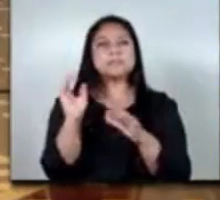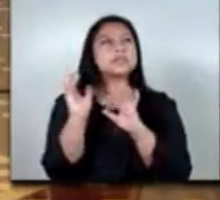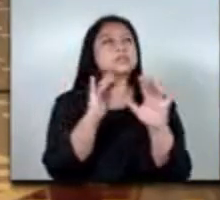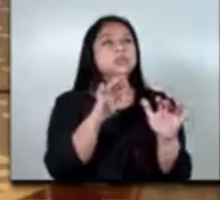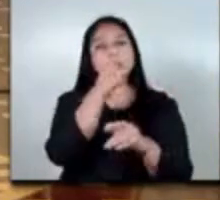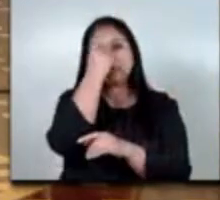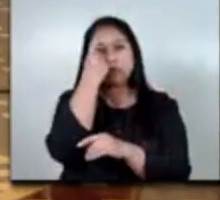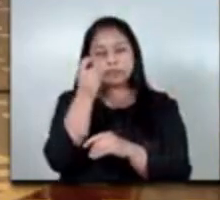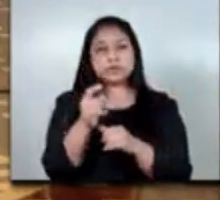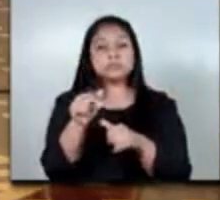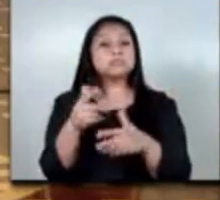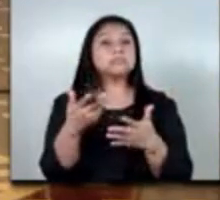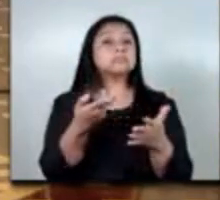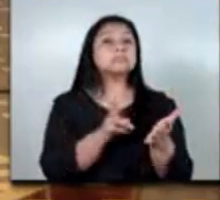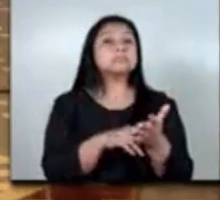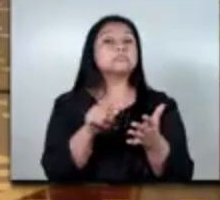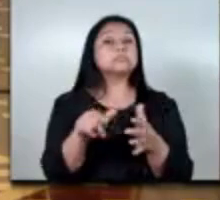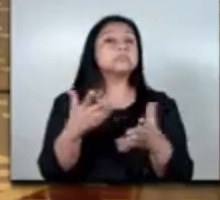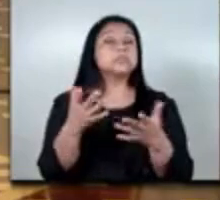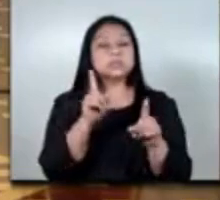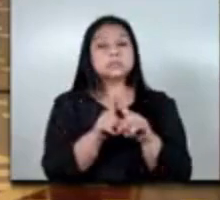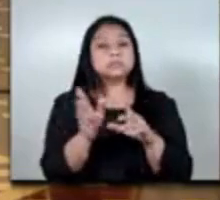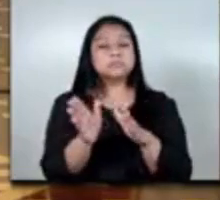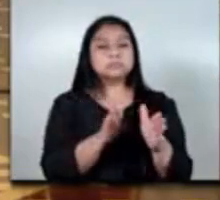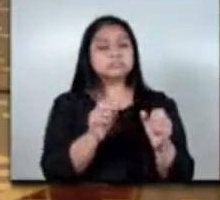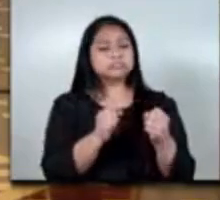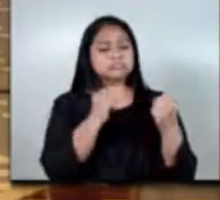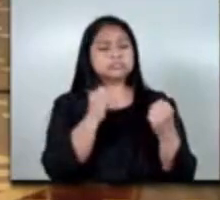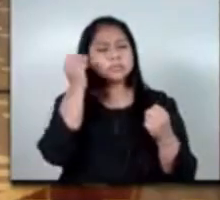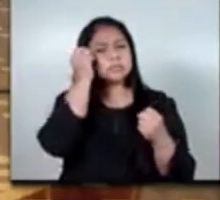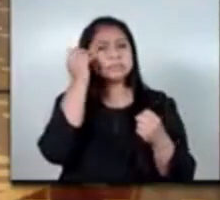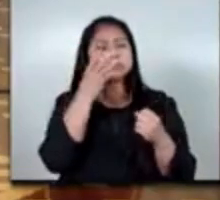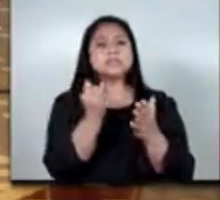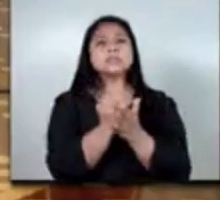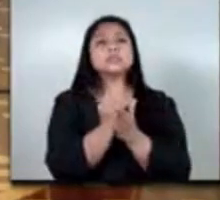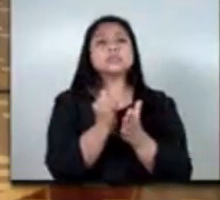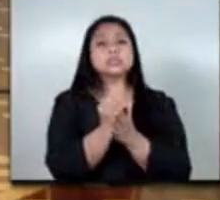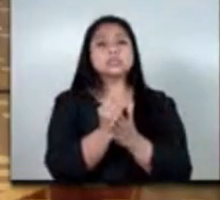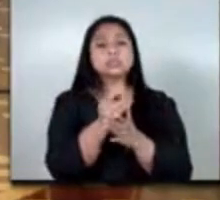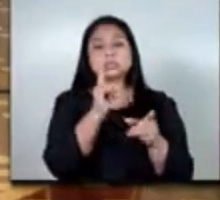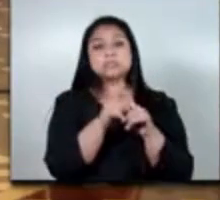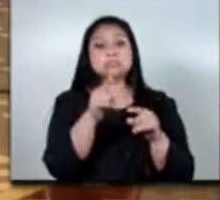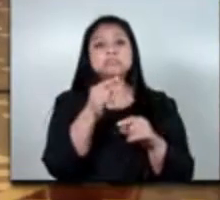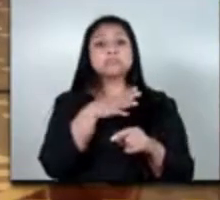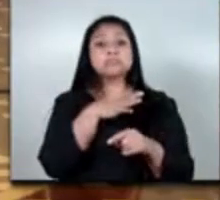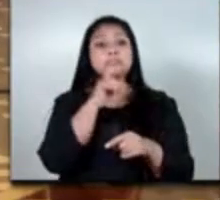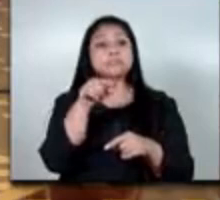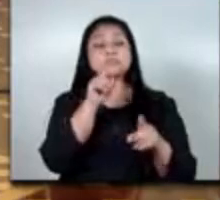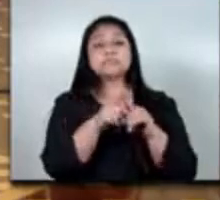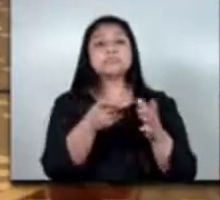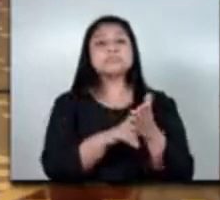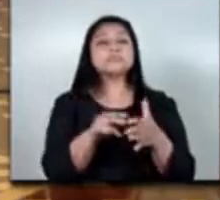que incluye por un lado el fortalecimiento de capacidades institucionales en las que se definen funciones y